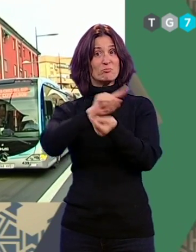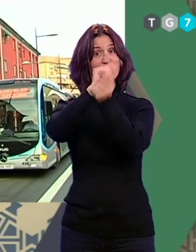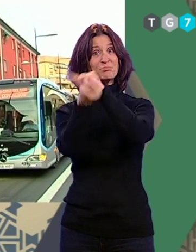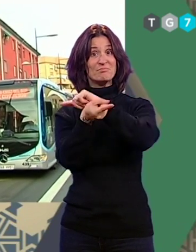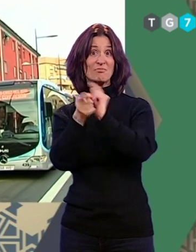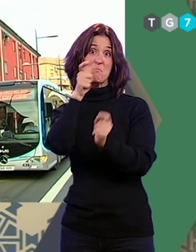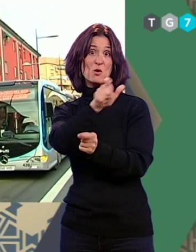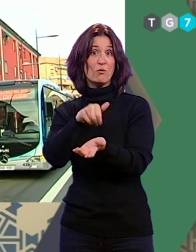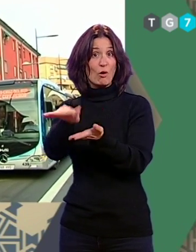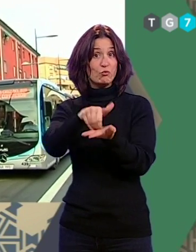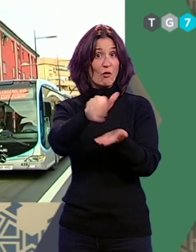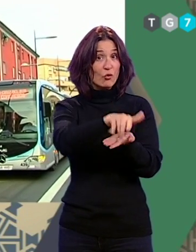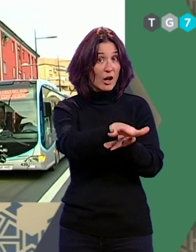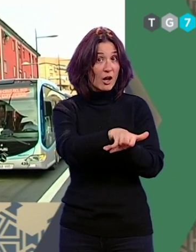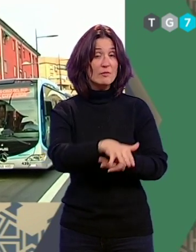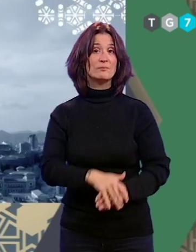en despidos.